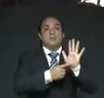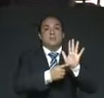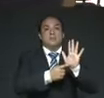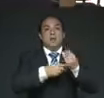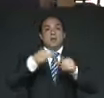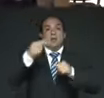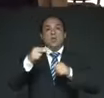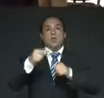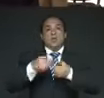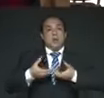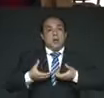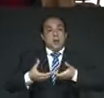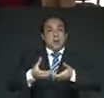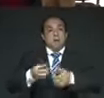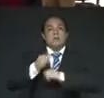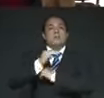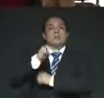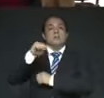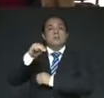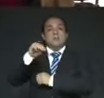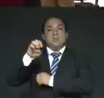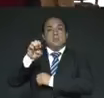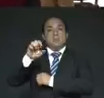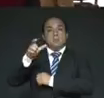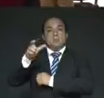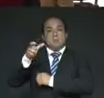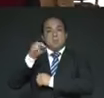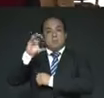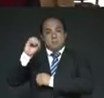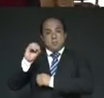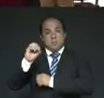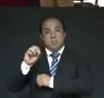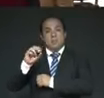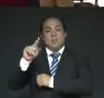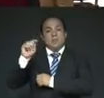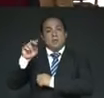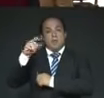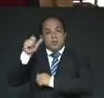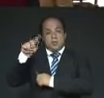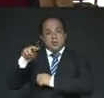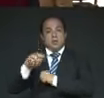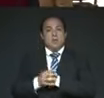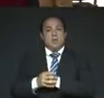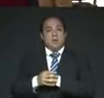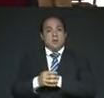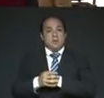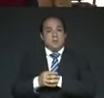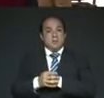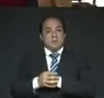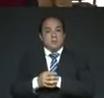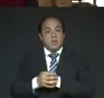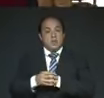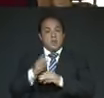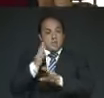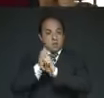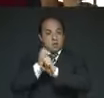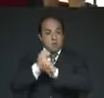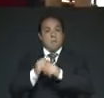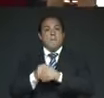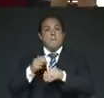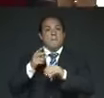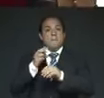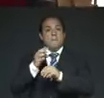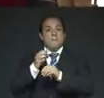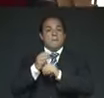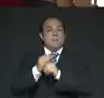nomenclatura de la calzada México-Tenochtitlan, nomenclatura de la estación de Metrobús México-Tenochtitlan y